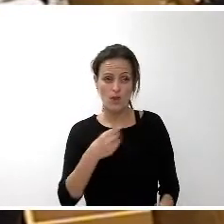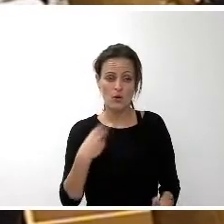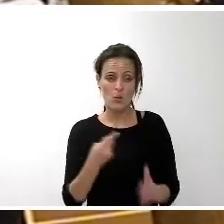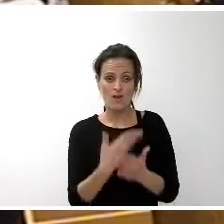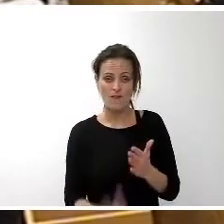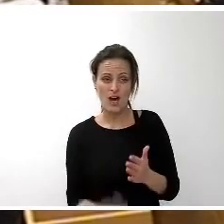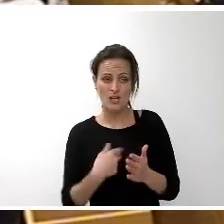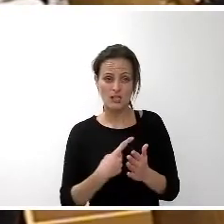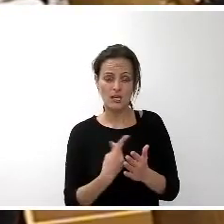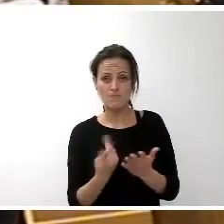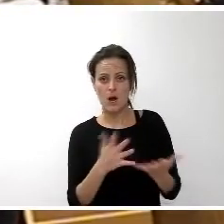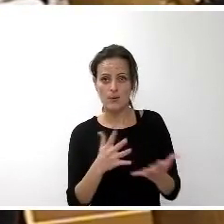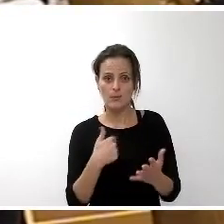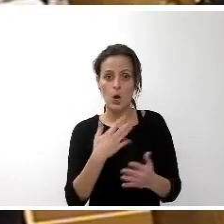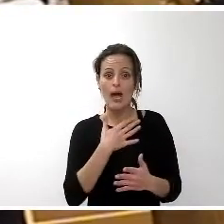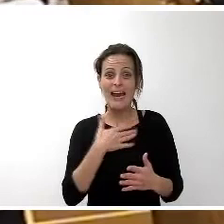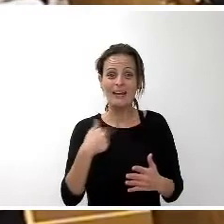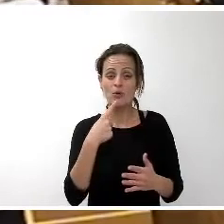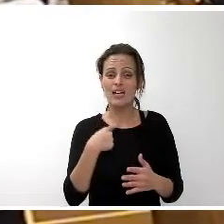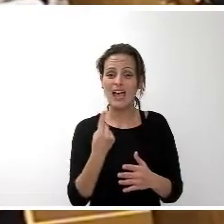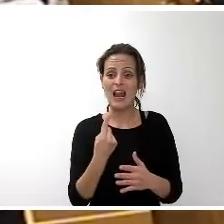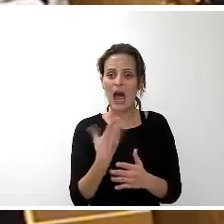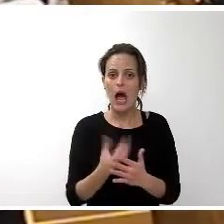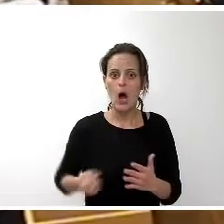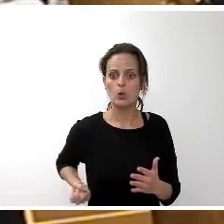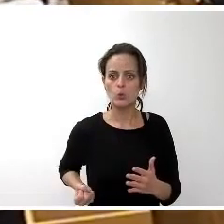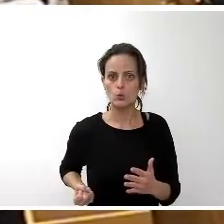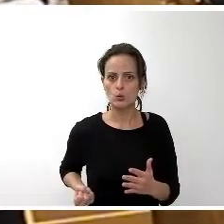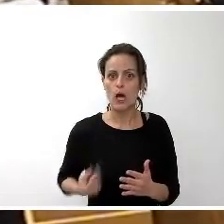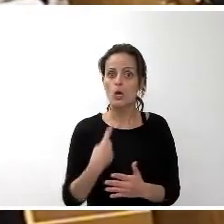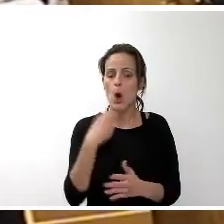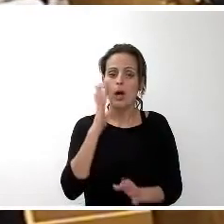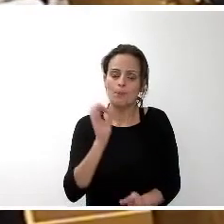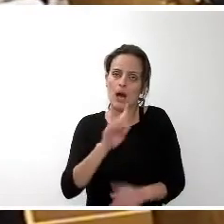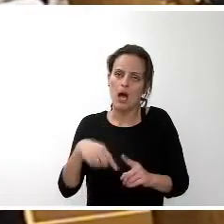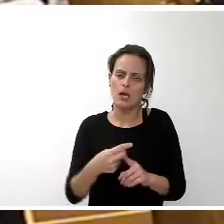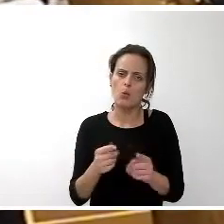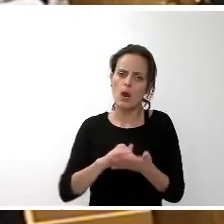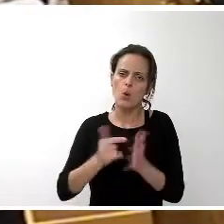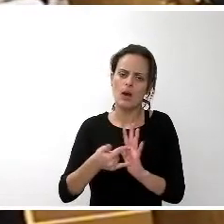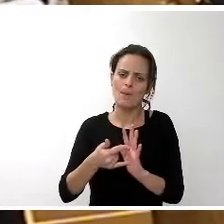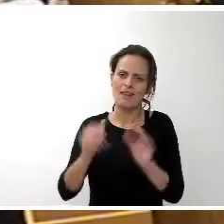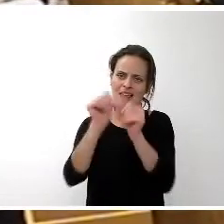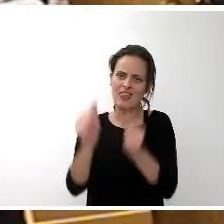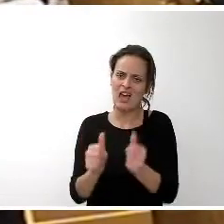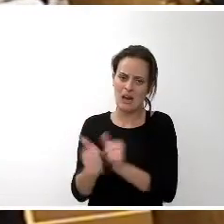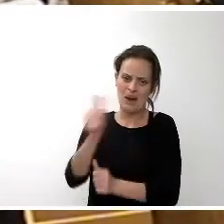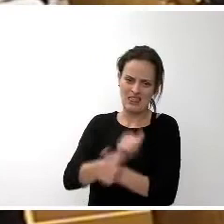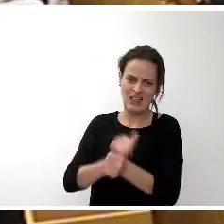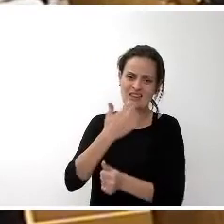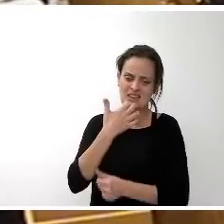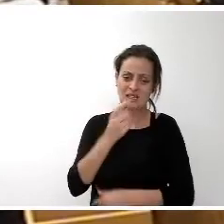algún euro arriba o abajo pero estimamos que el ahorro económico que eso implicaría que además sería una medida ejemplarizante por lo demás se aproximaría a los